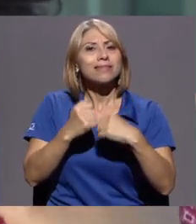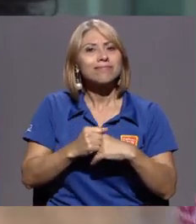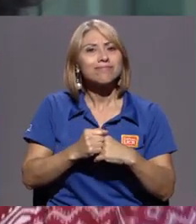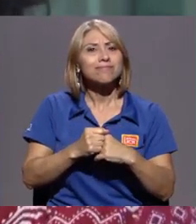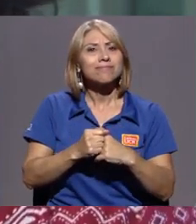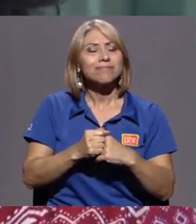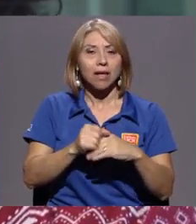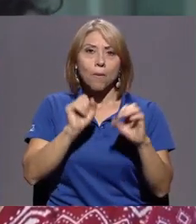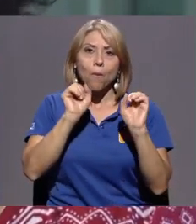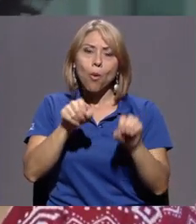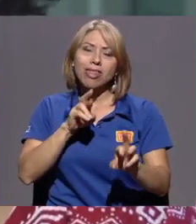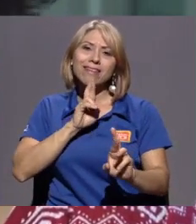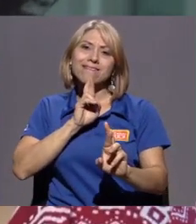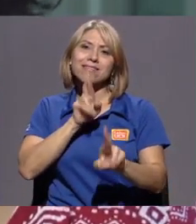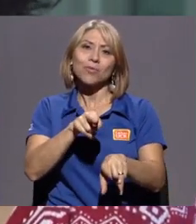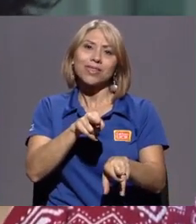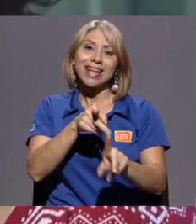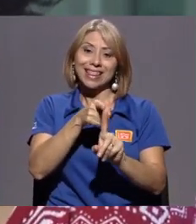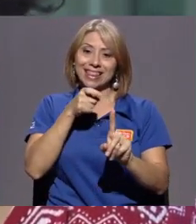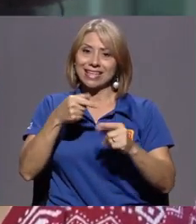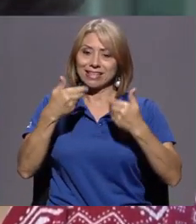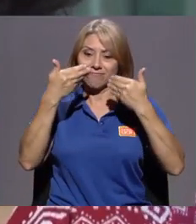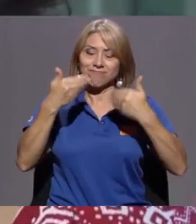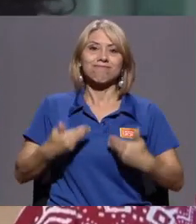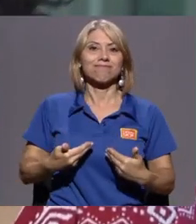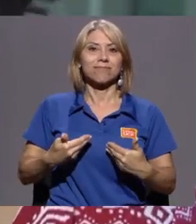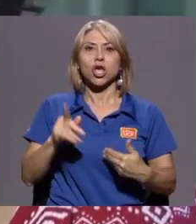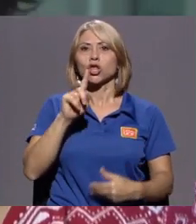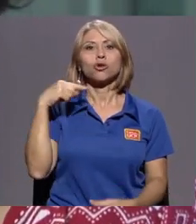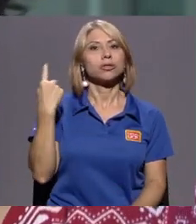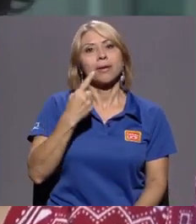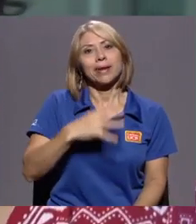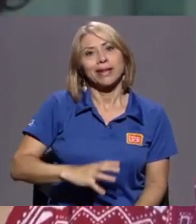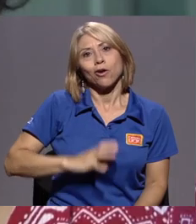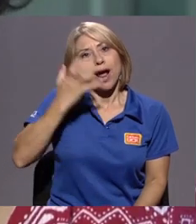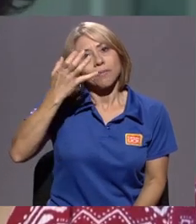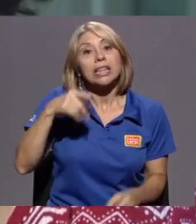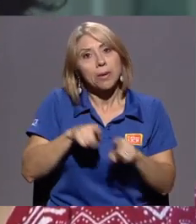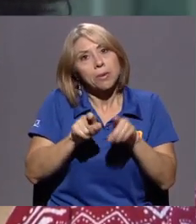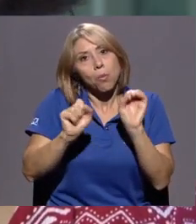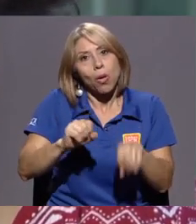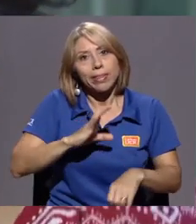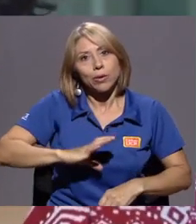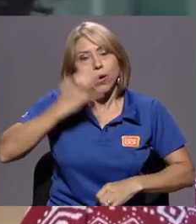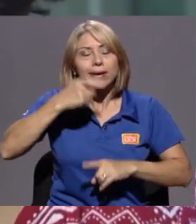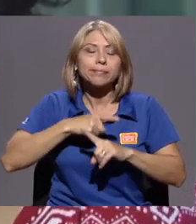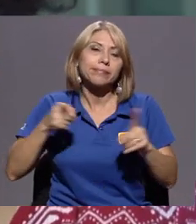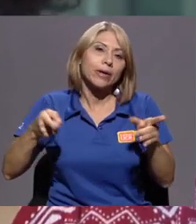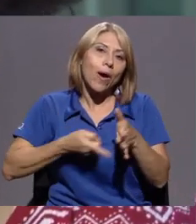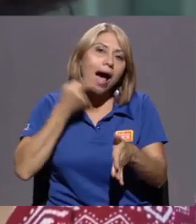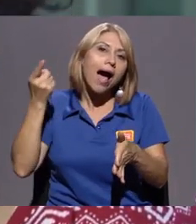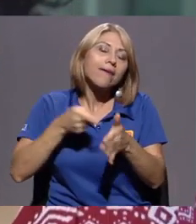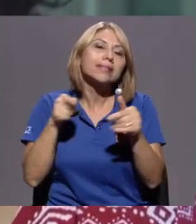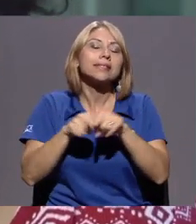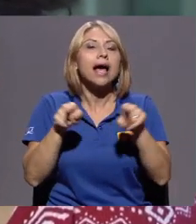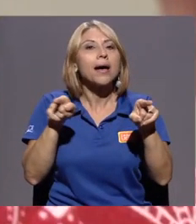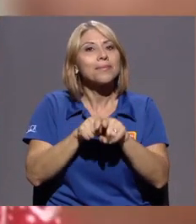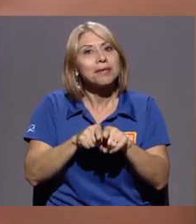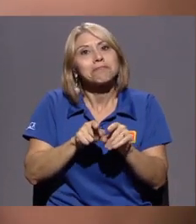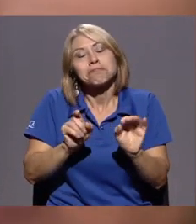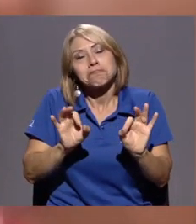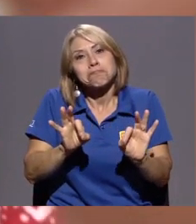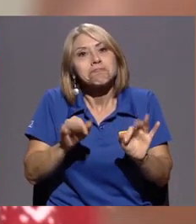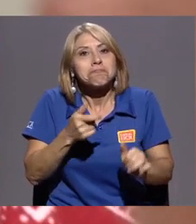poder responder desde este otro lugar y no siempre enojarme, que igual es válido enojarse, pero a veces también está bueno